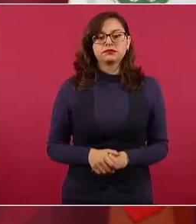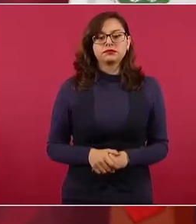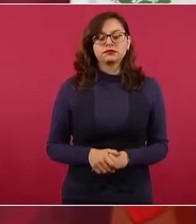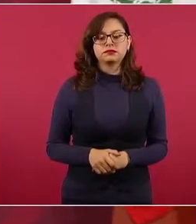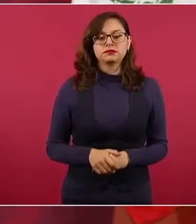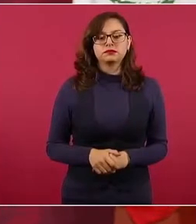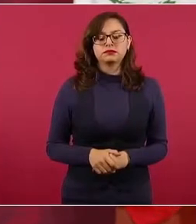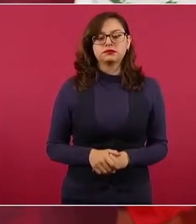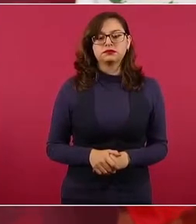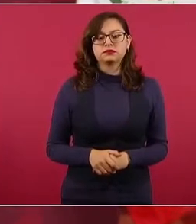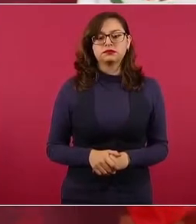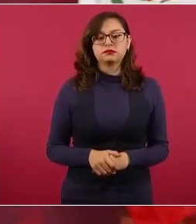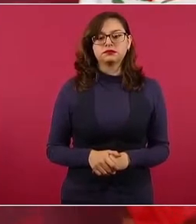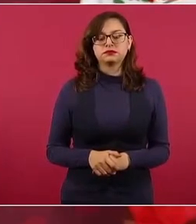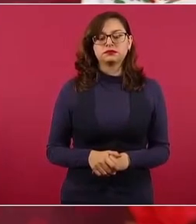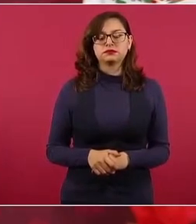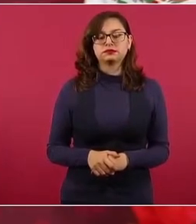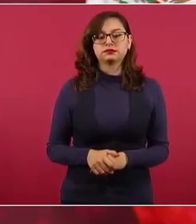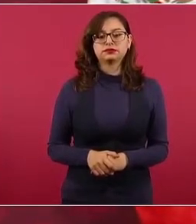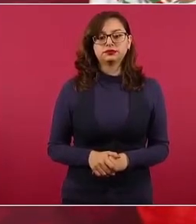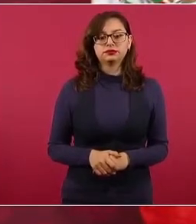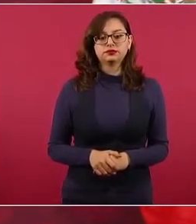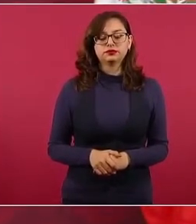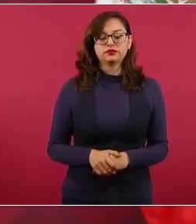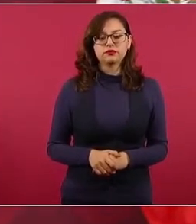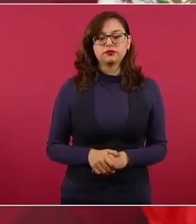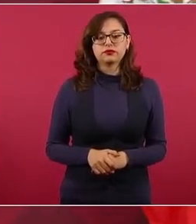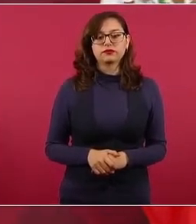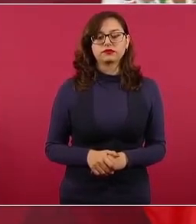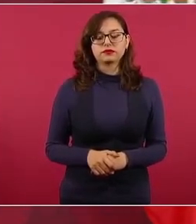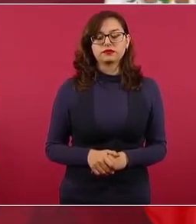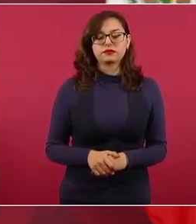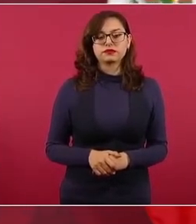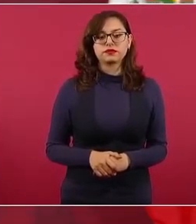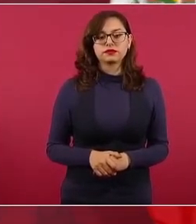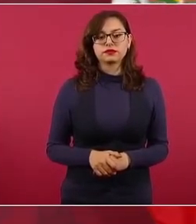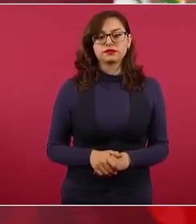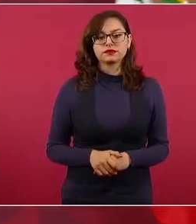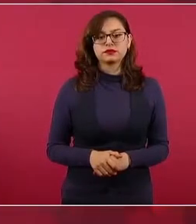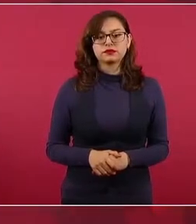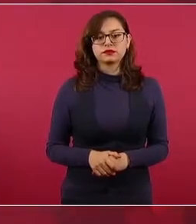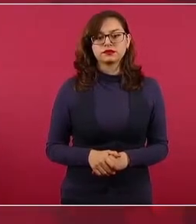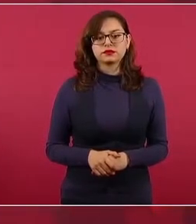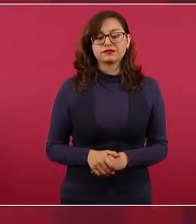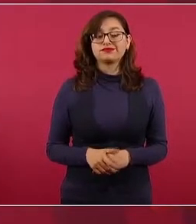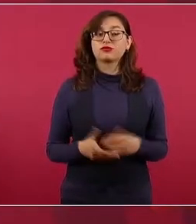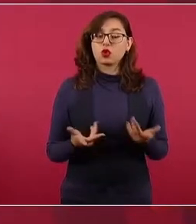una revisión de la necesidad de integrarnos.